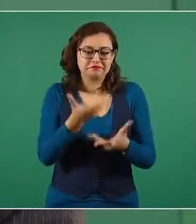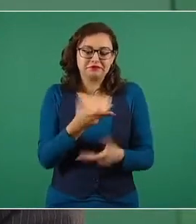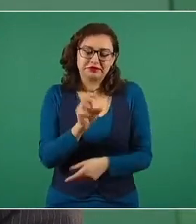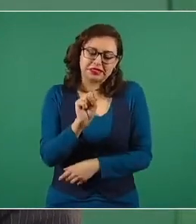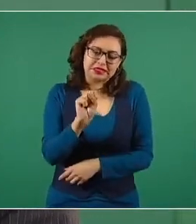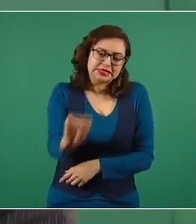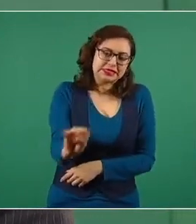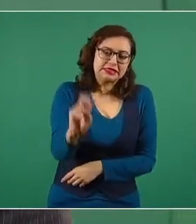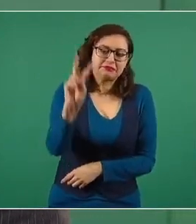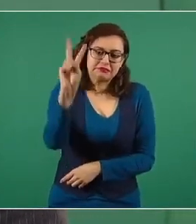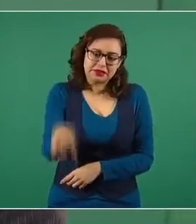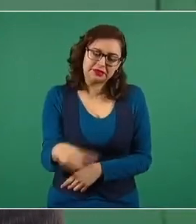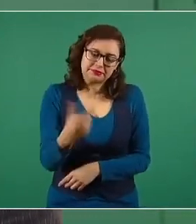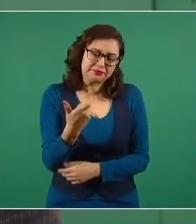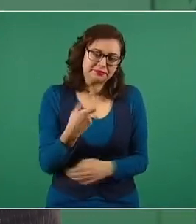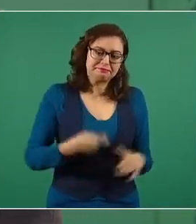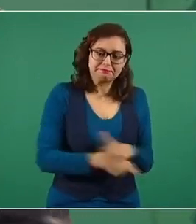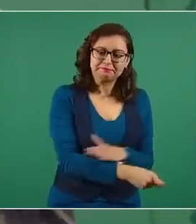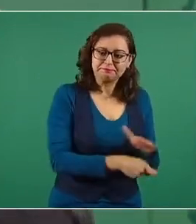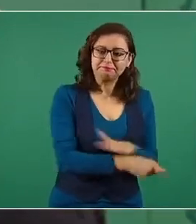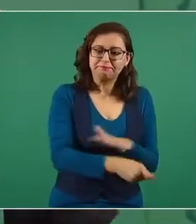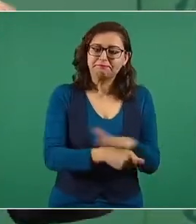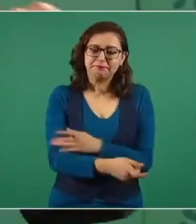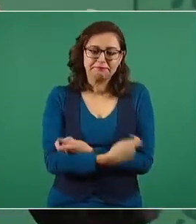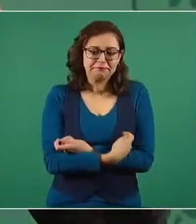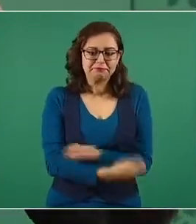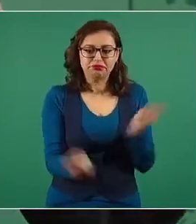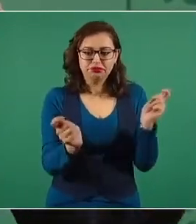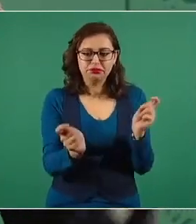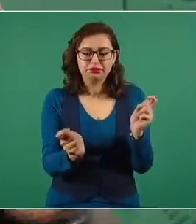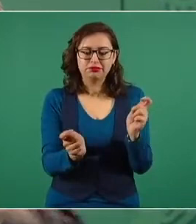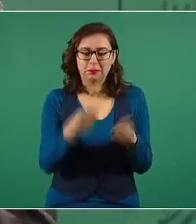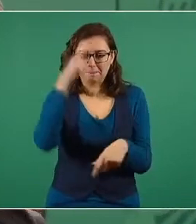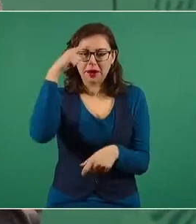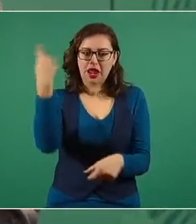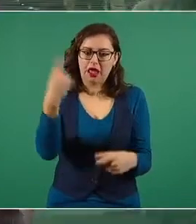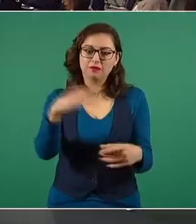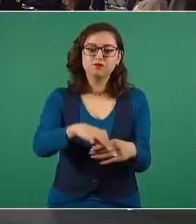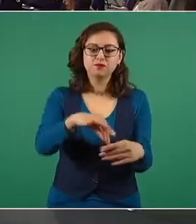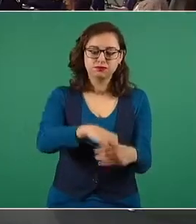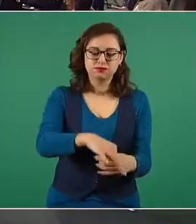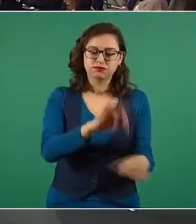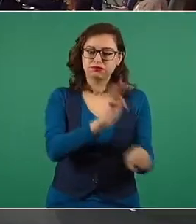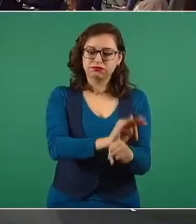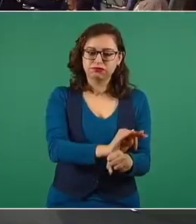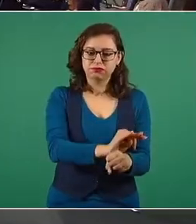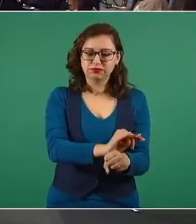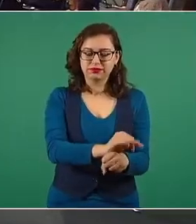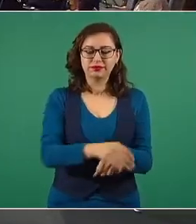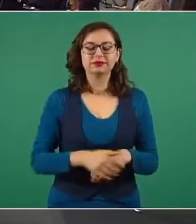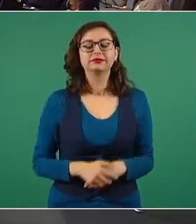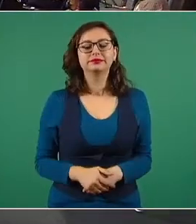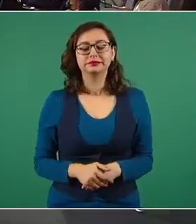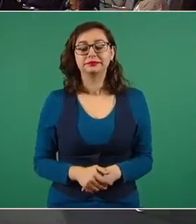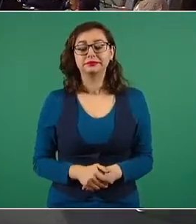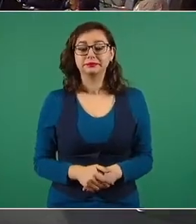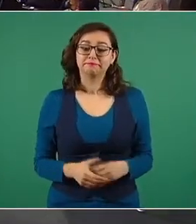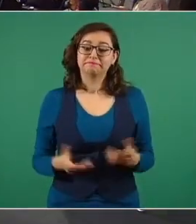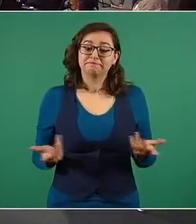fiscalía, que habían repartido dinero a los legisladores. Bueno,